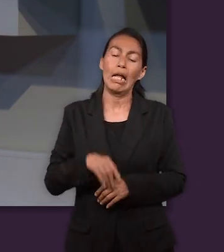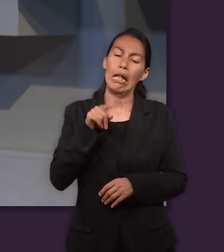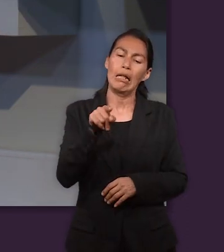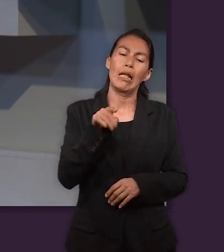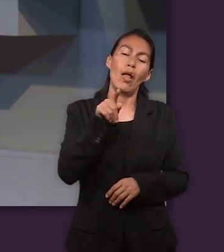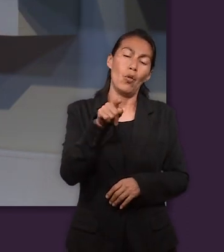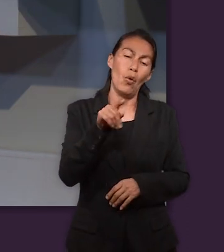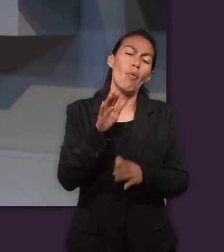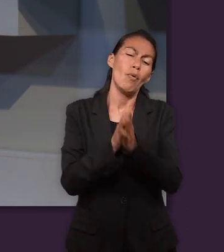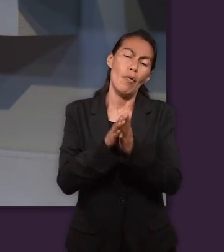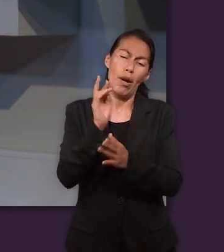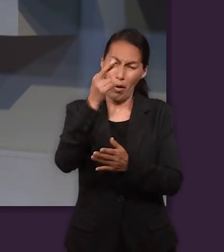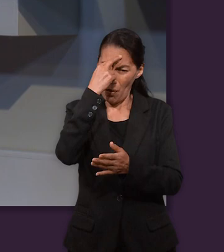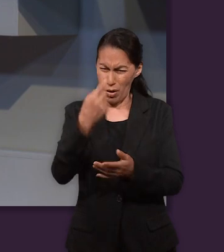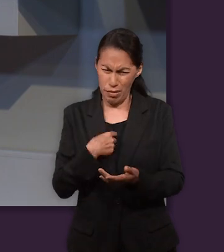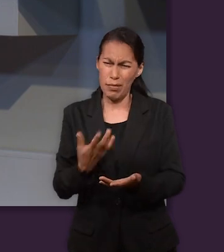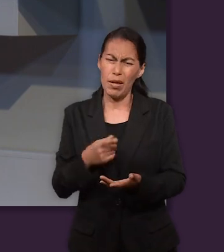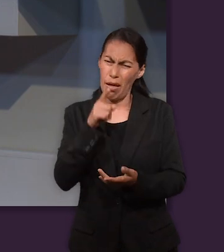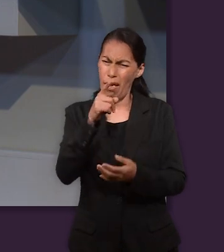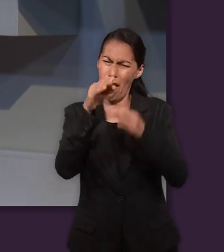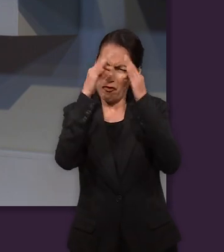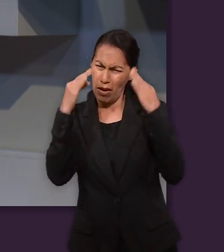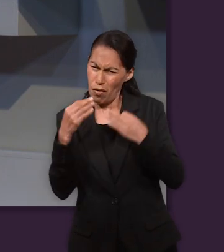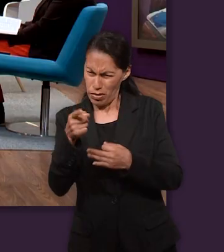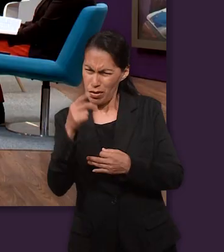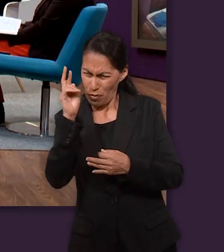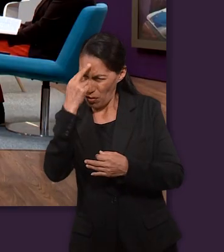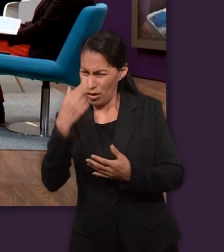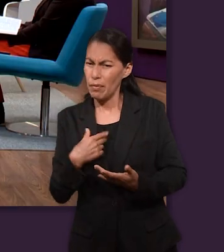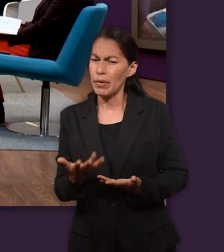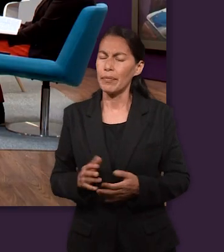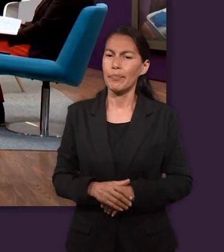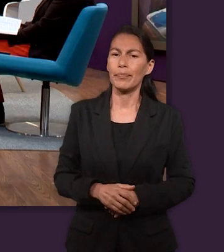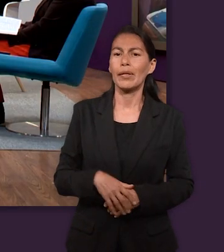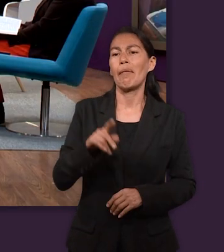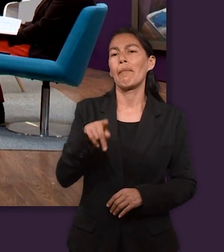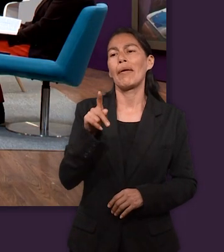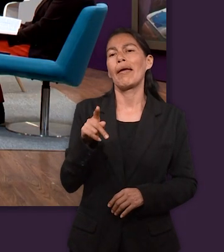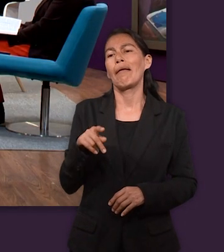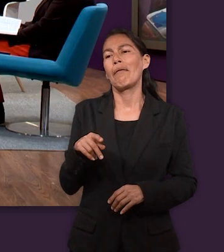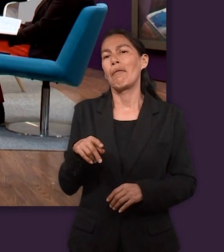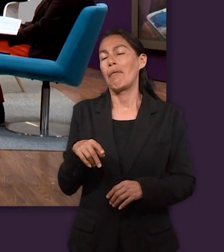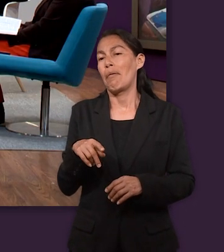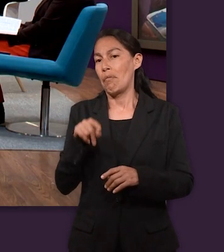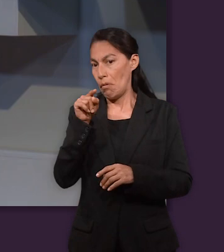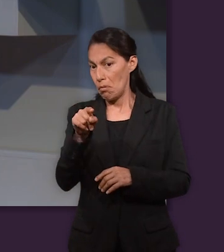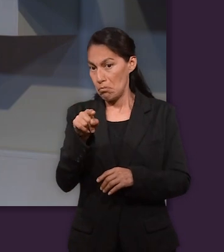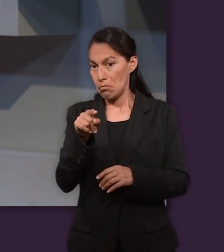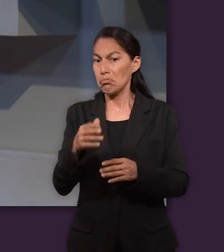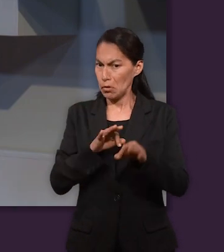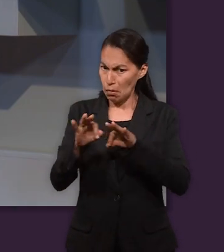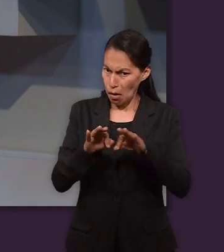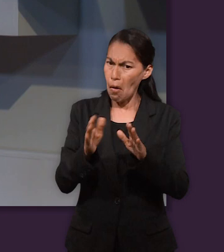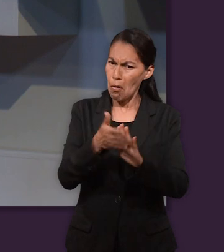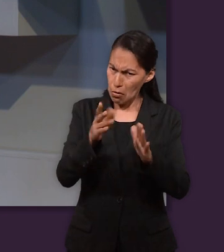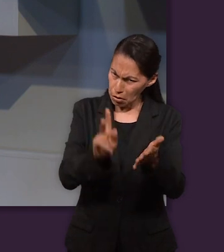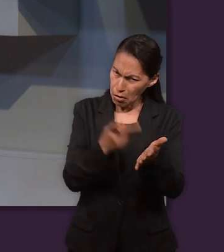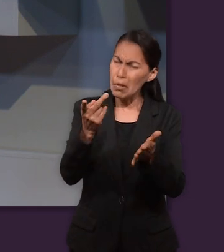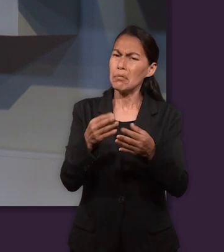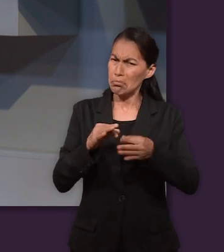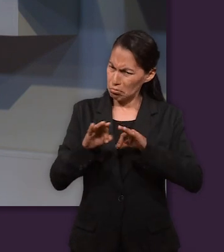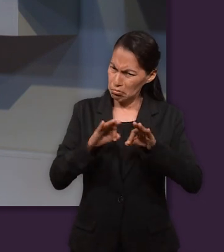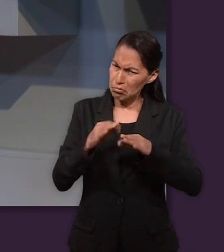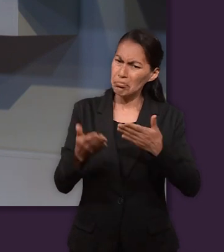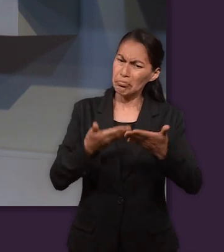le dice al copero, cuando regreses, acuérdate. No te olvides de mí. Ajá, no te olvides de mí. Entonces, pasa exactamente como